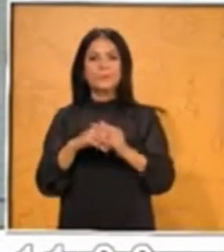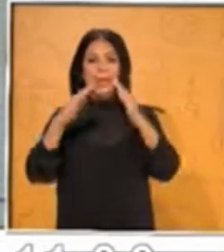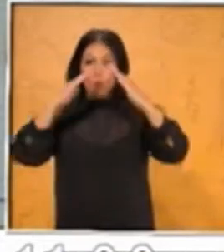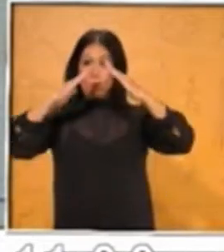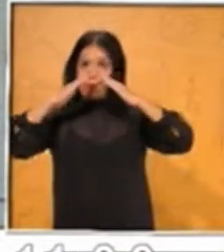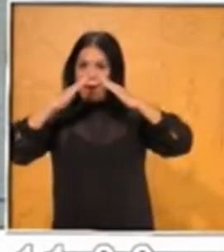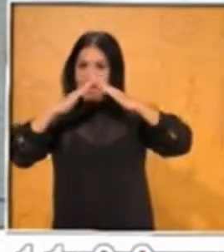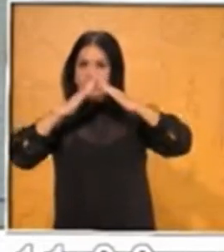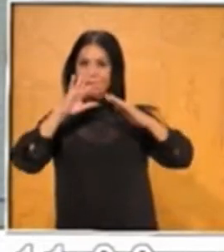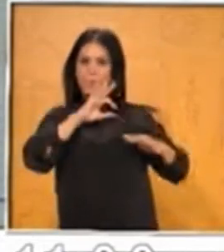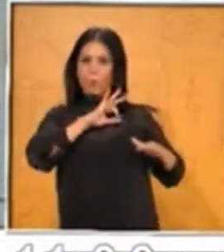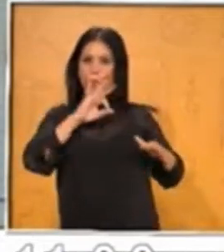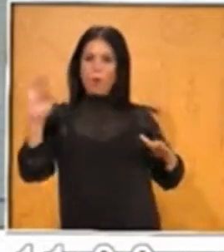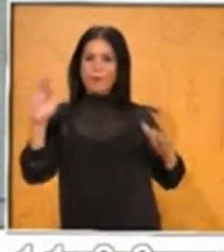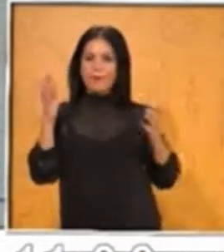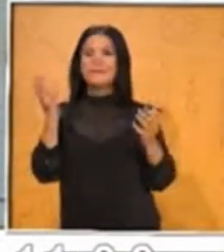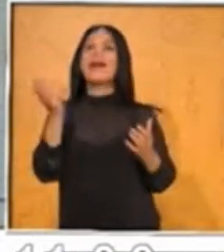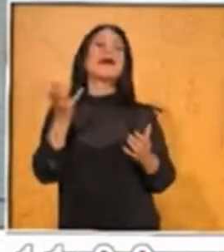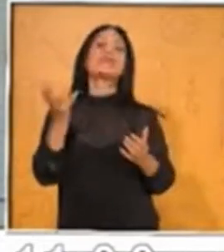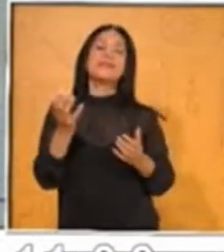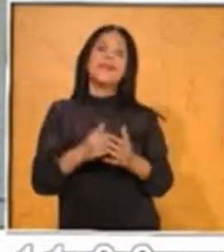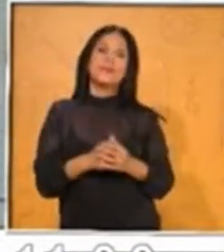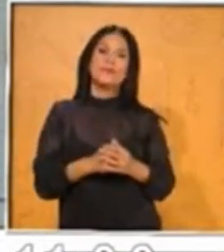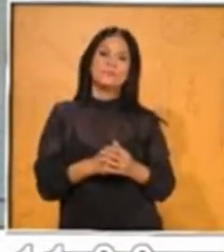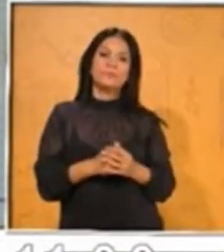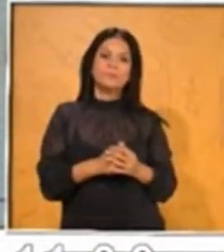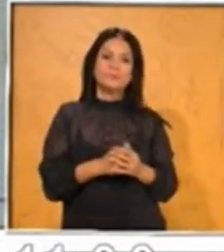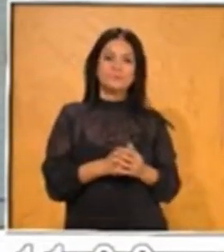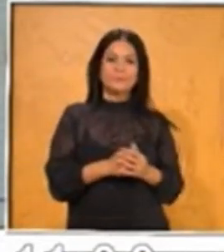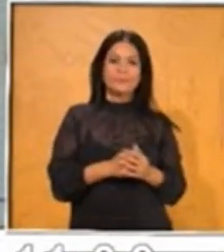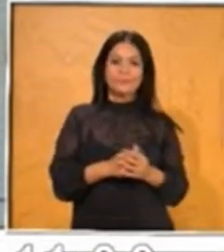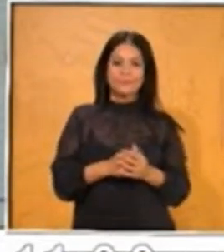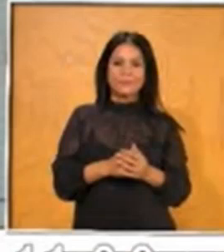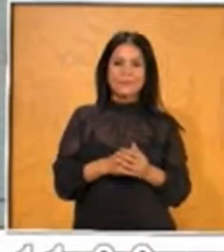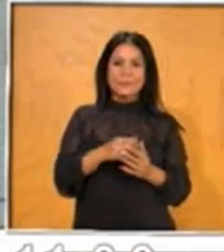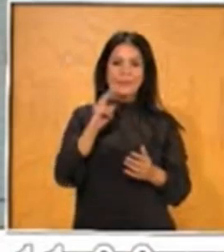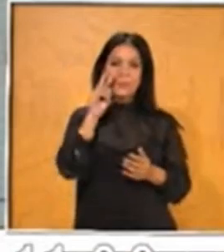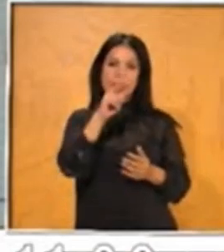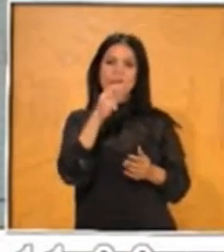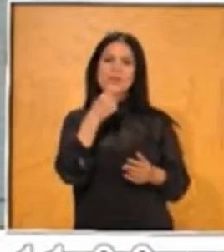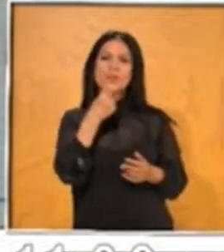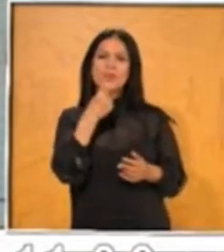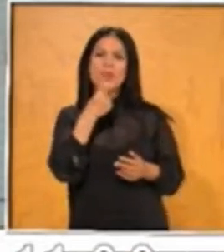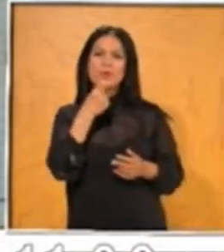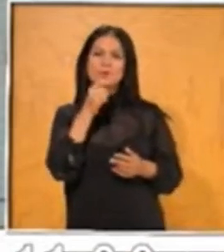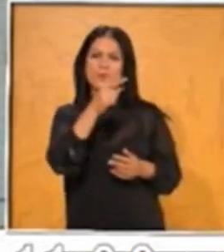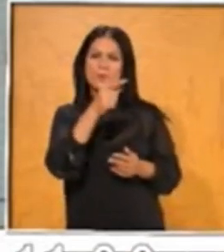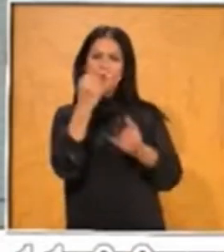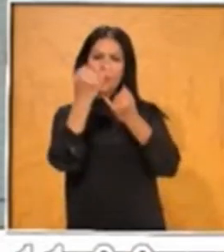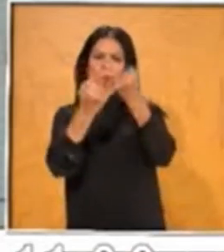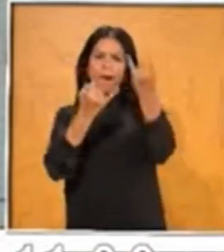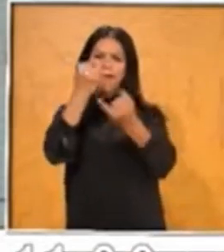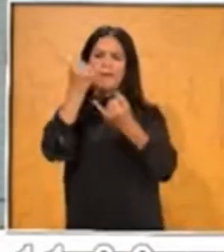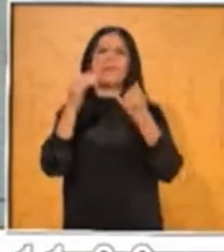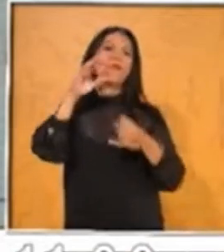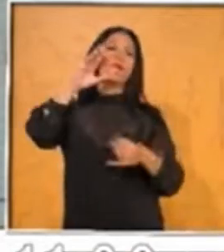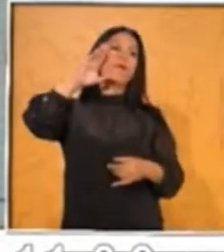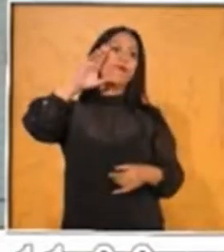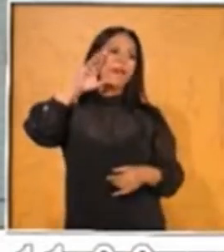lo que usan para jugar a robar fracciones. Aquí vemos dos amigos que usaron naranjas y